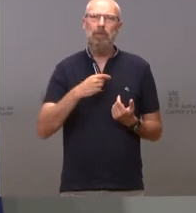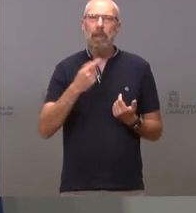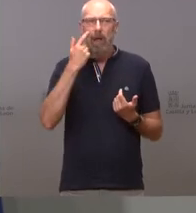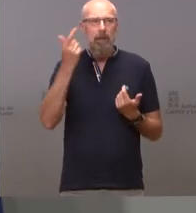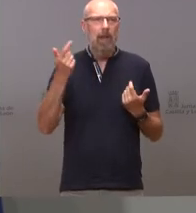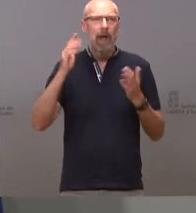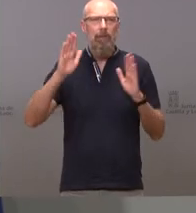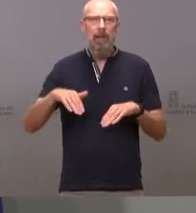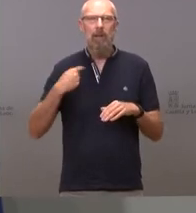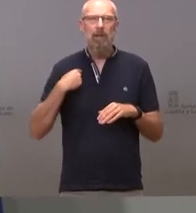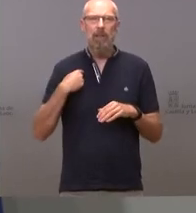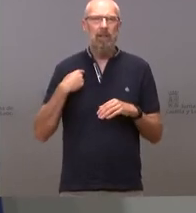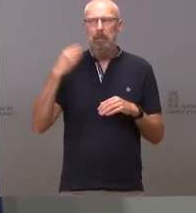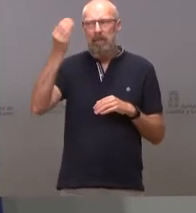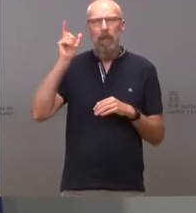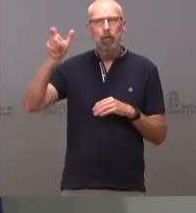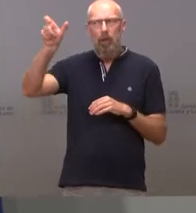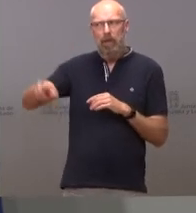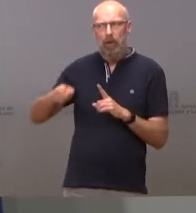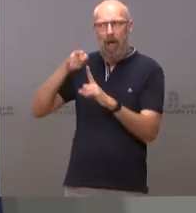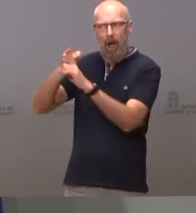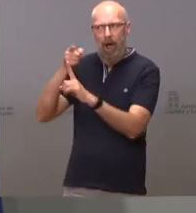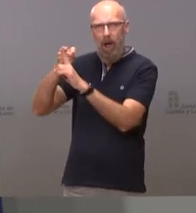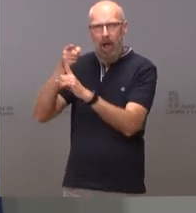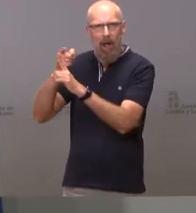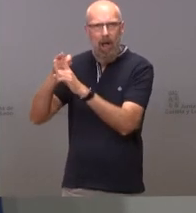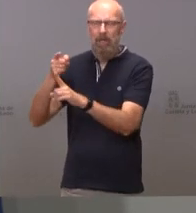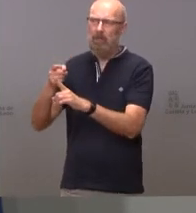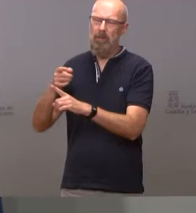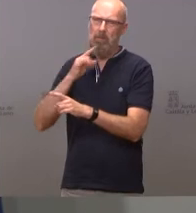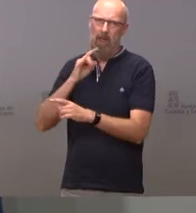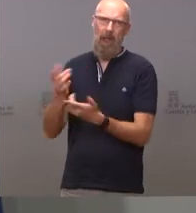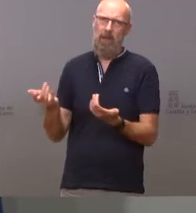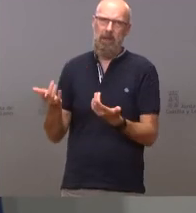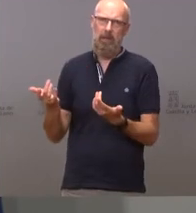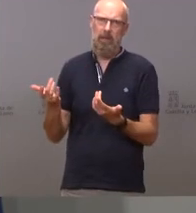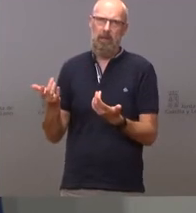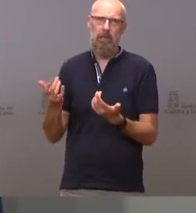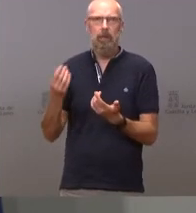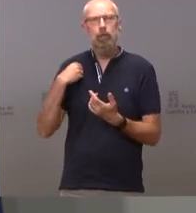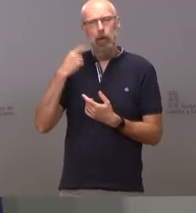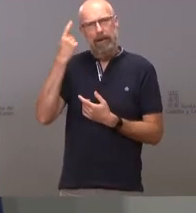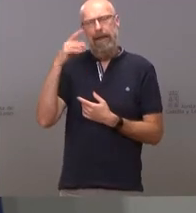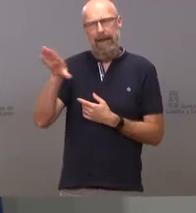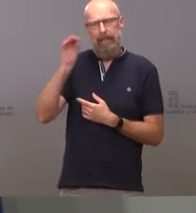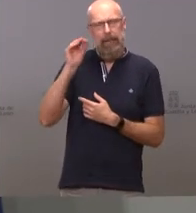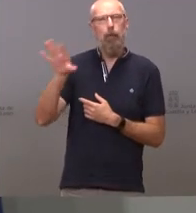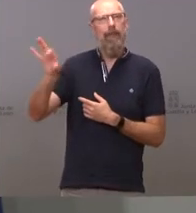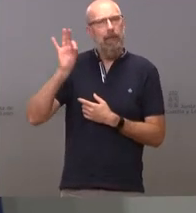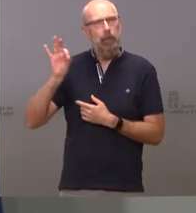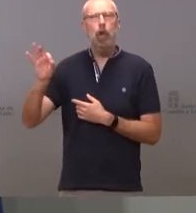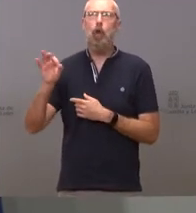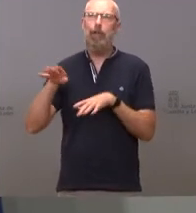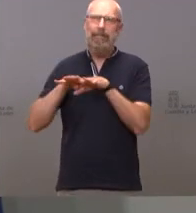rencor ni desde el linchamiento personal una cosa es que uno critique una decisión que yo entiendo que es criticable y entiendo la crítica y otra cosa